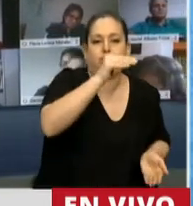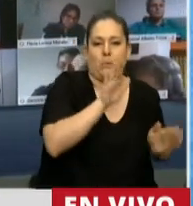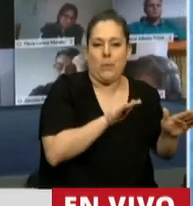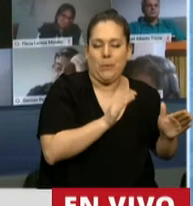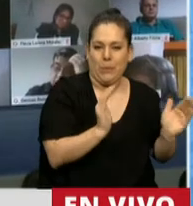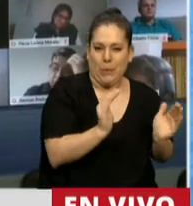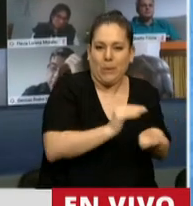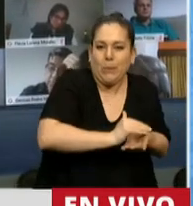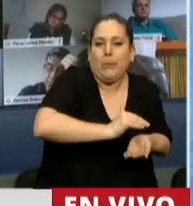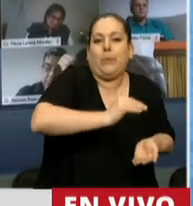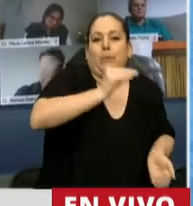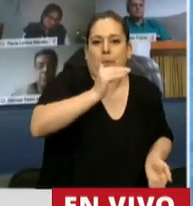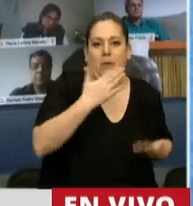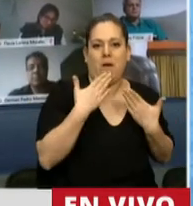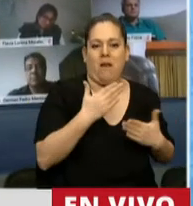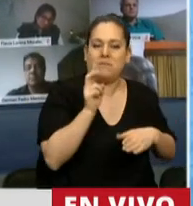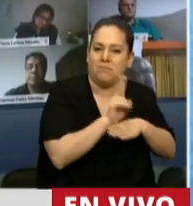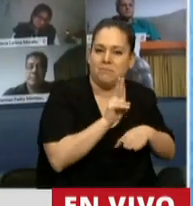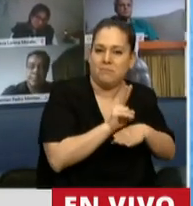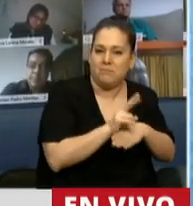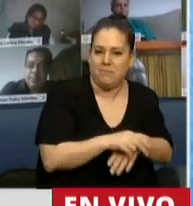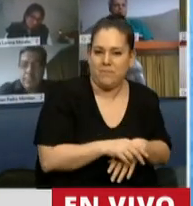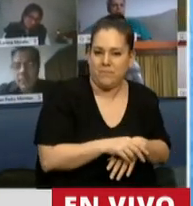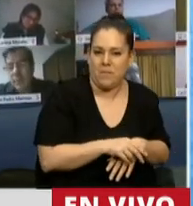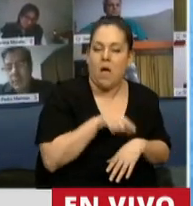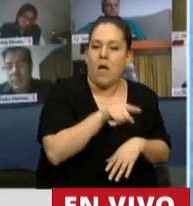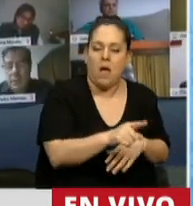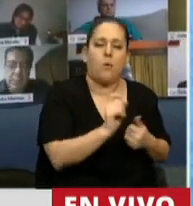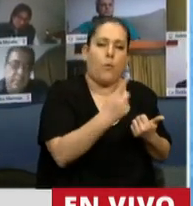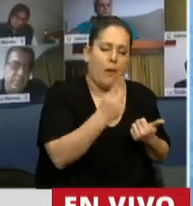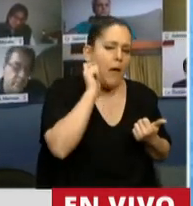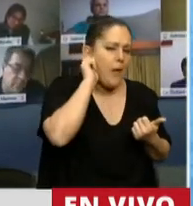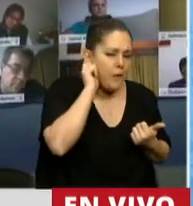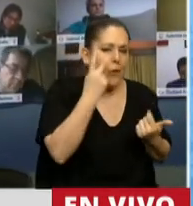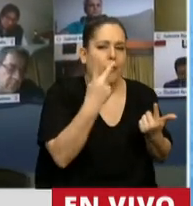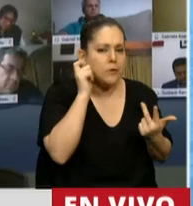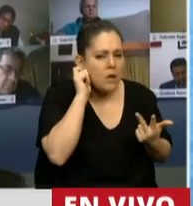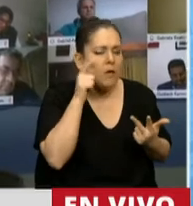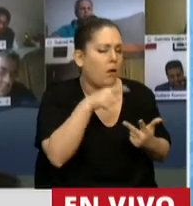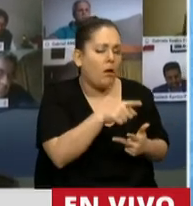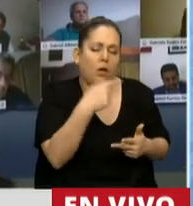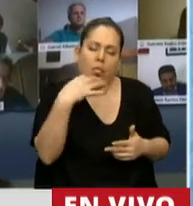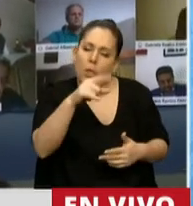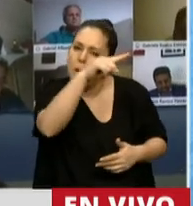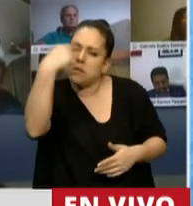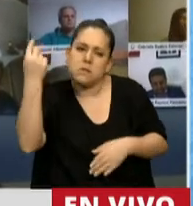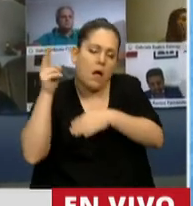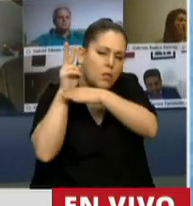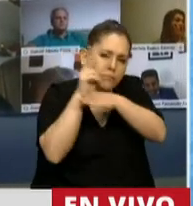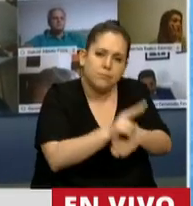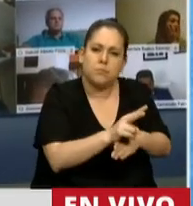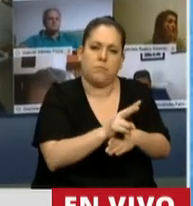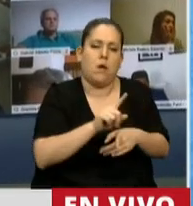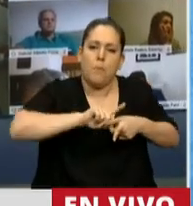La economía del cuidado y la protección de esos primeros años es una herramienta fundamental del Estado, es una política